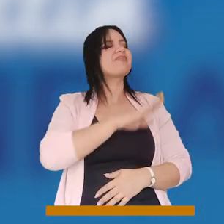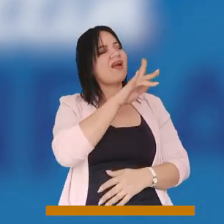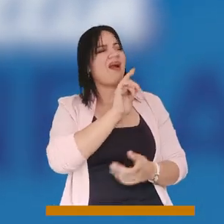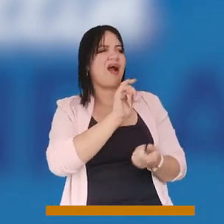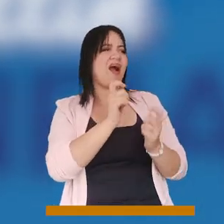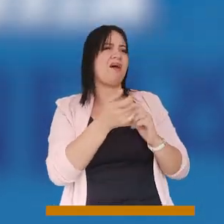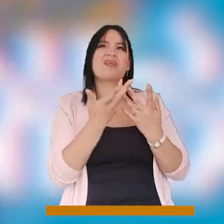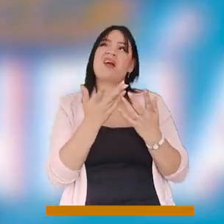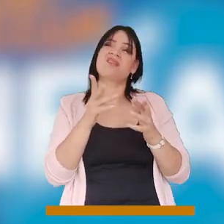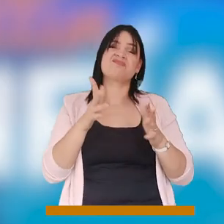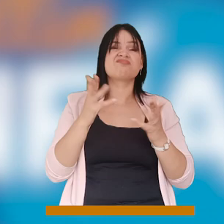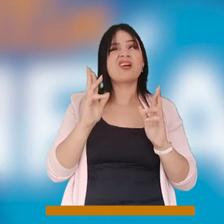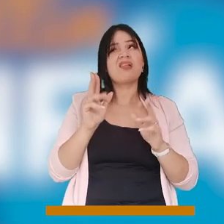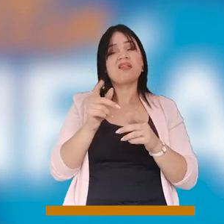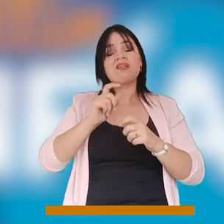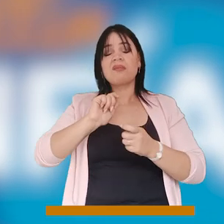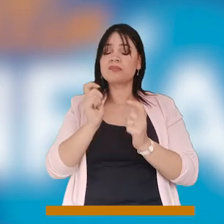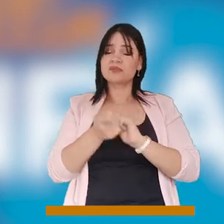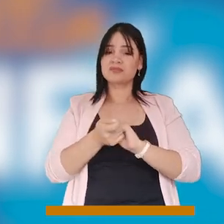aquí cambiara.